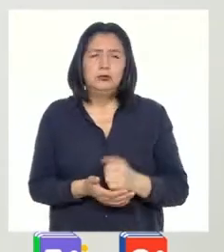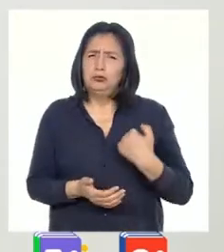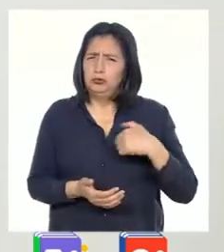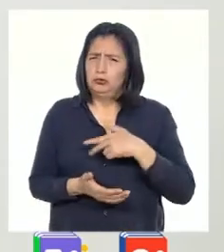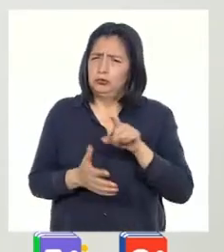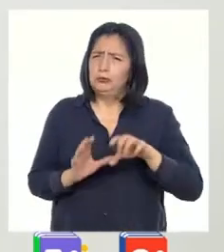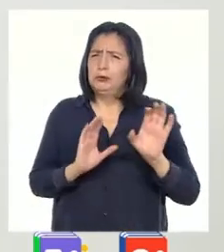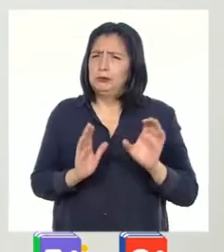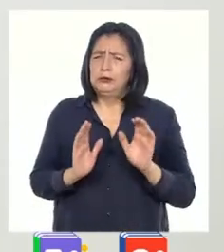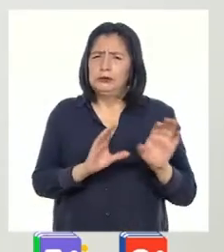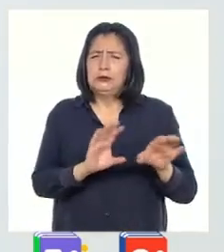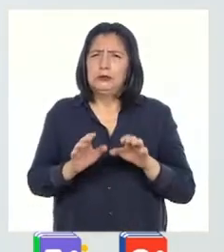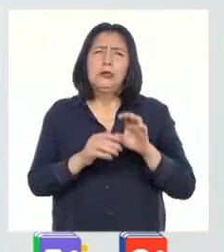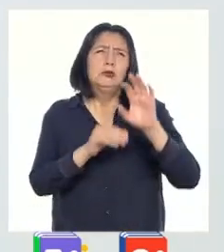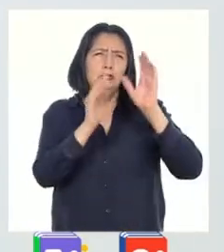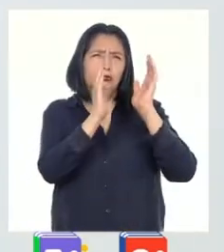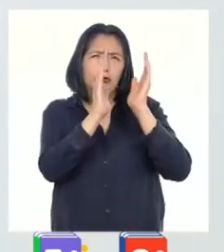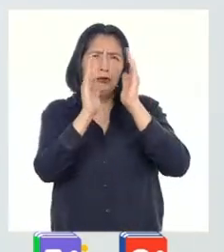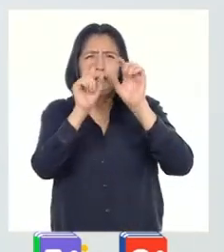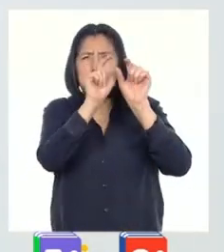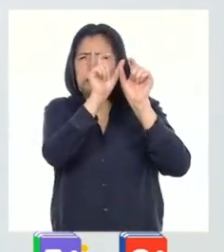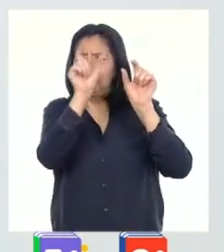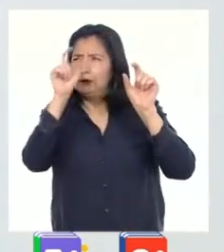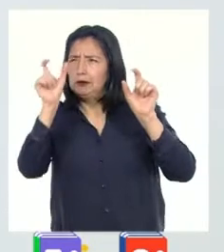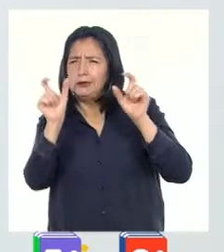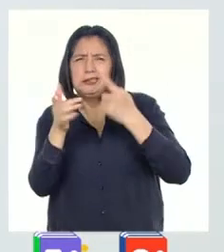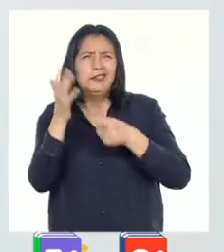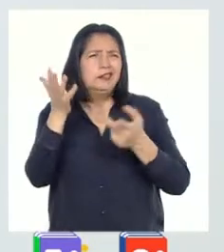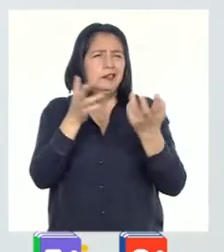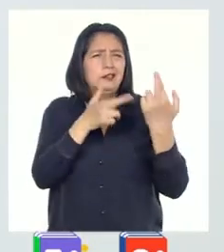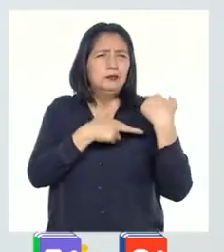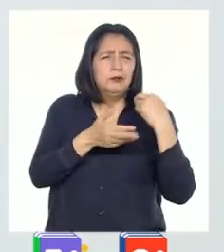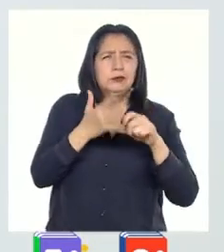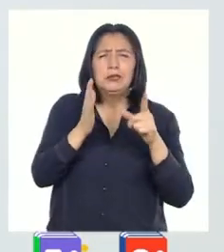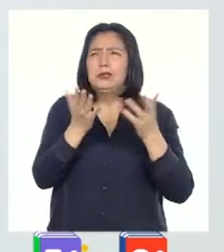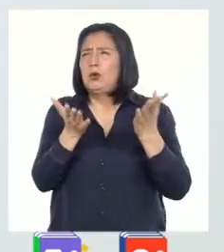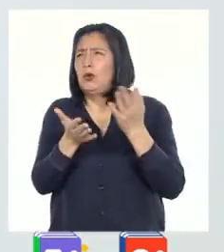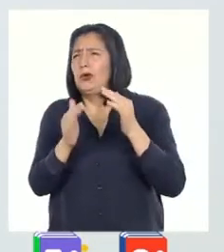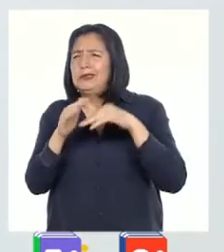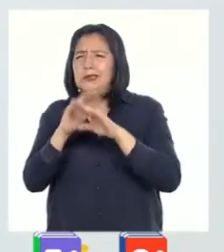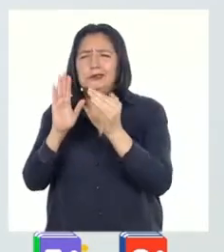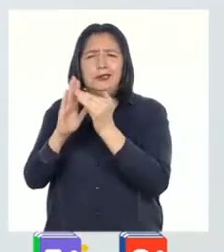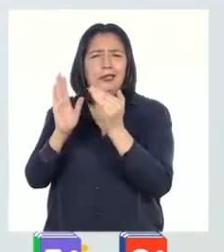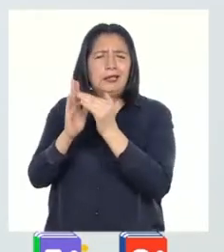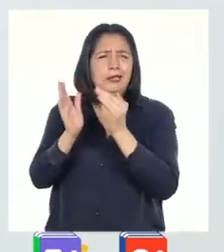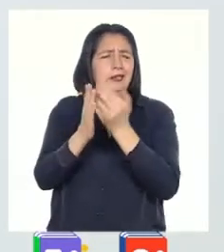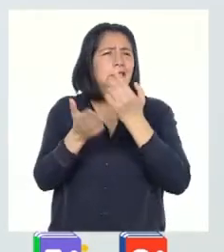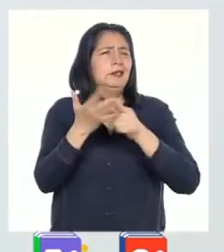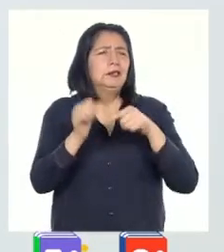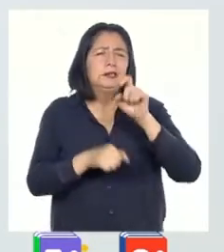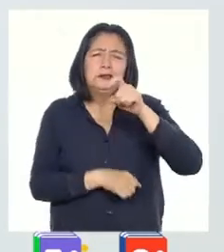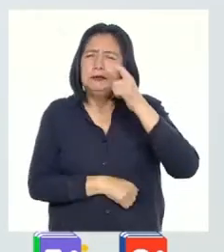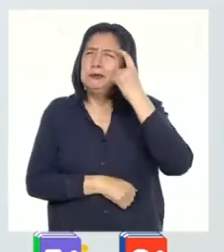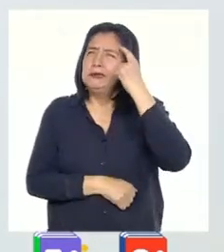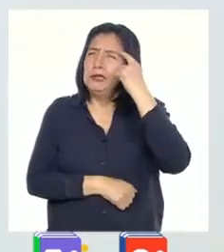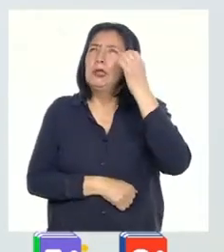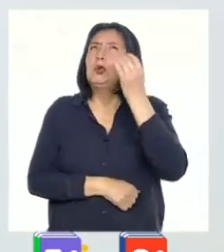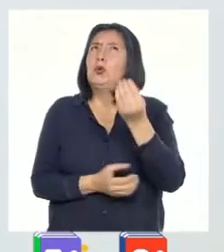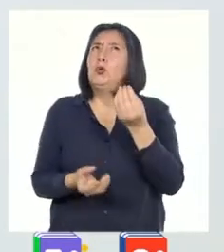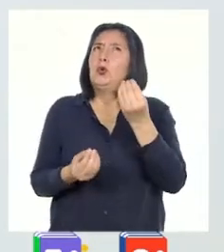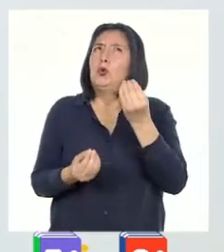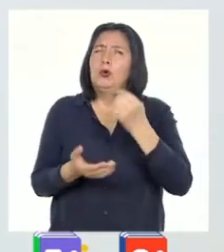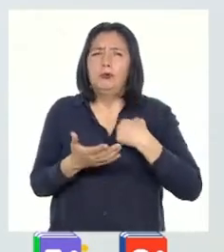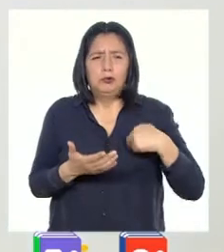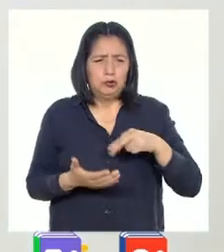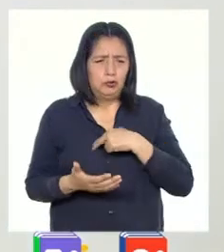haremos un organizador gráfico sobre las tareas o quehaceres del hogar que nos va a permitir reflexionar sobre cómo